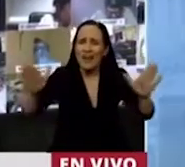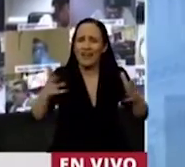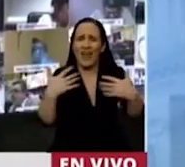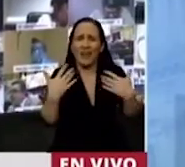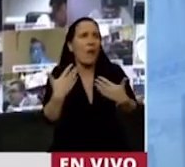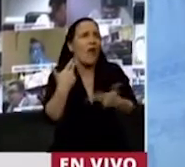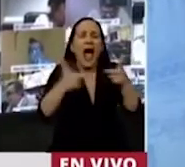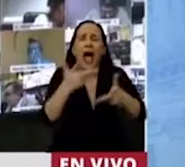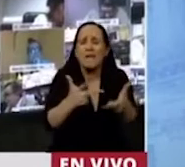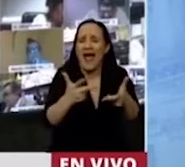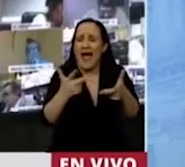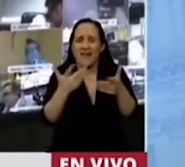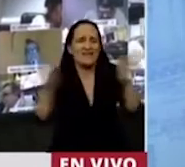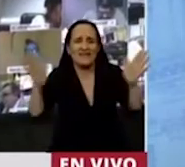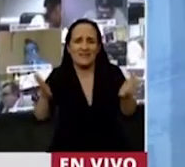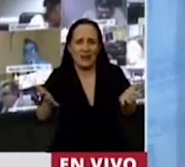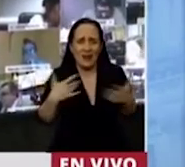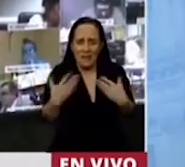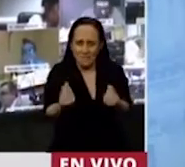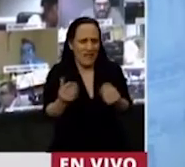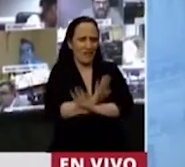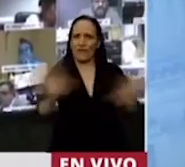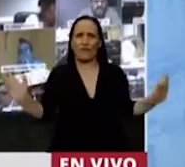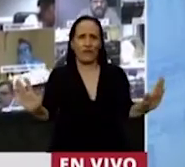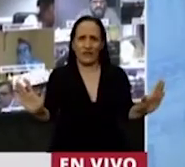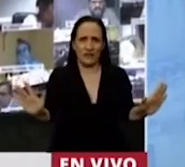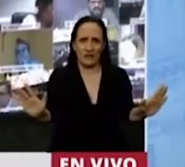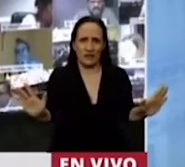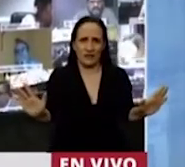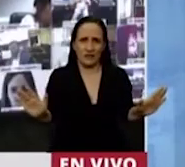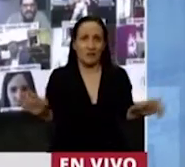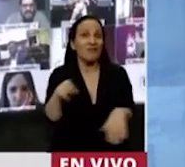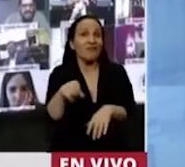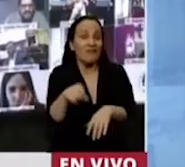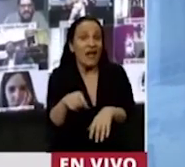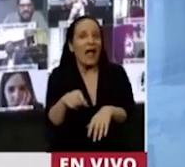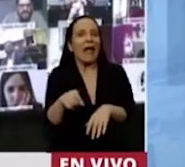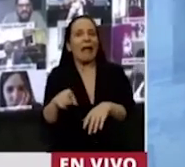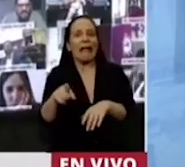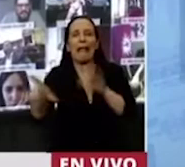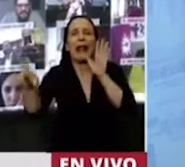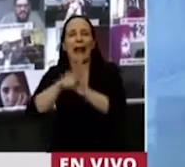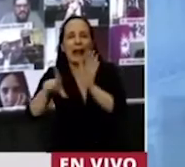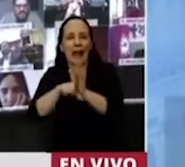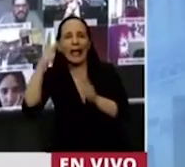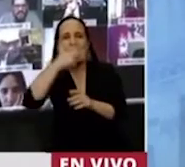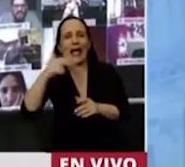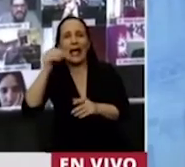y no tener miedo. Y ahí sobre el pucho fue la ley de Avias Corpus.